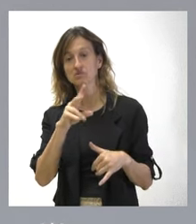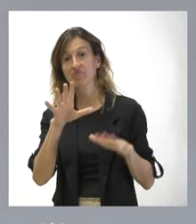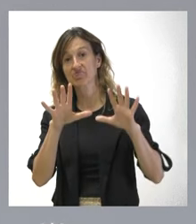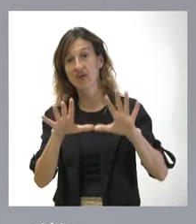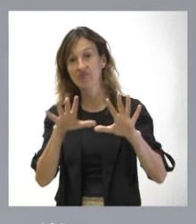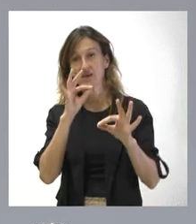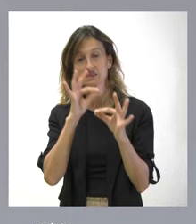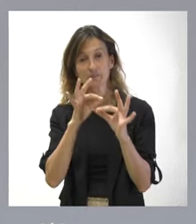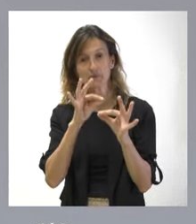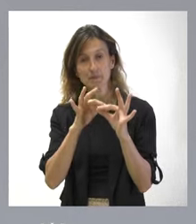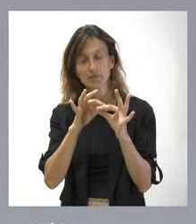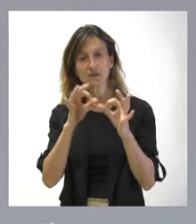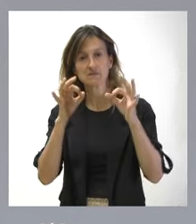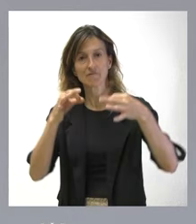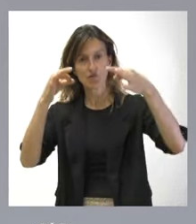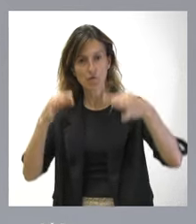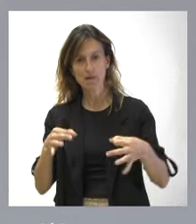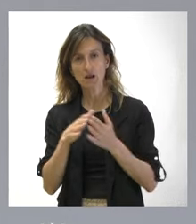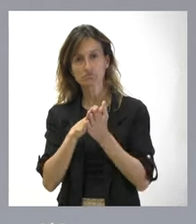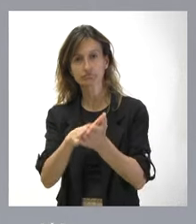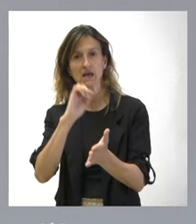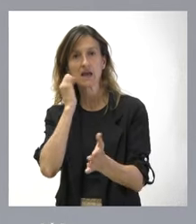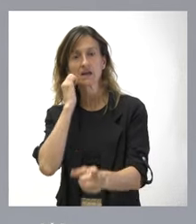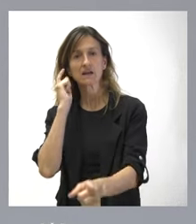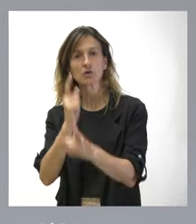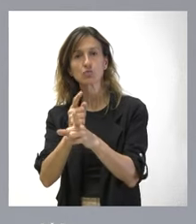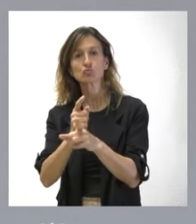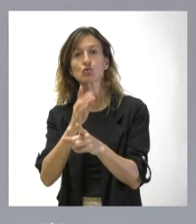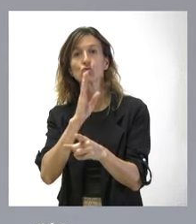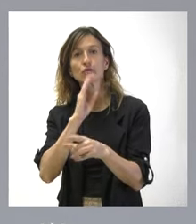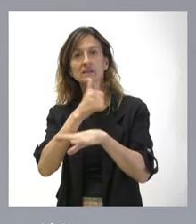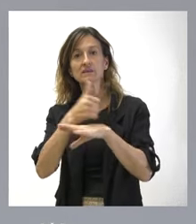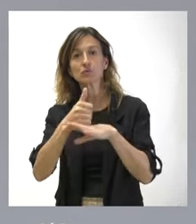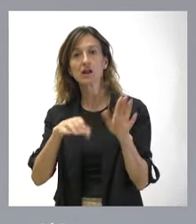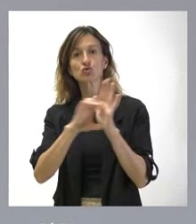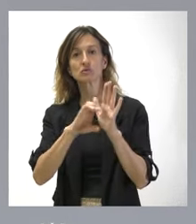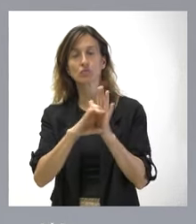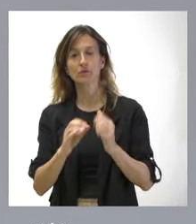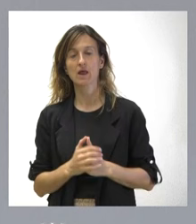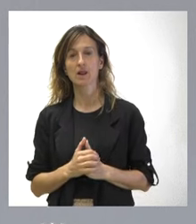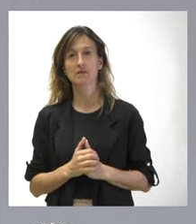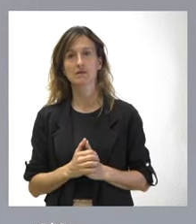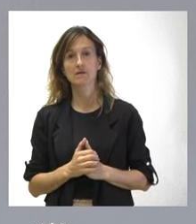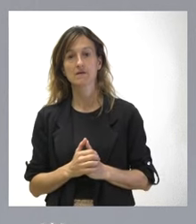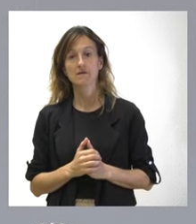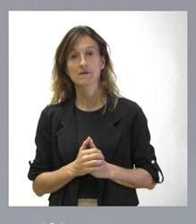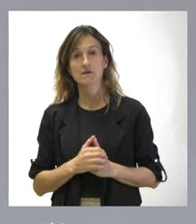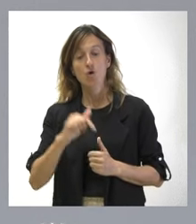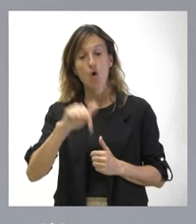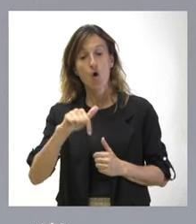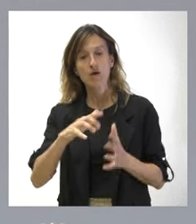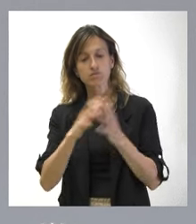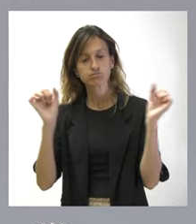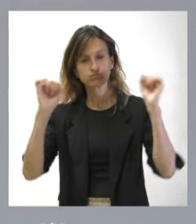septiembre, se presentará formalmente el recurso en el Tribunal Constitucional. El amplio y detallado acuerdo que hoy ha adoptado